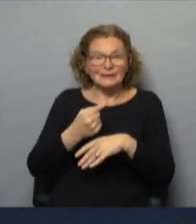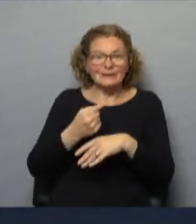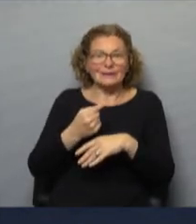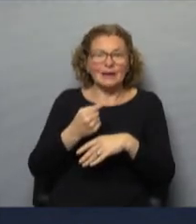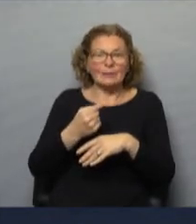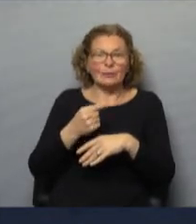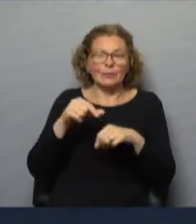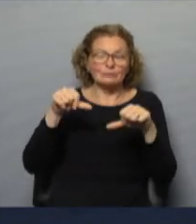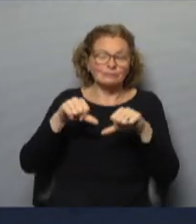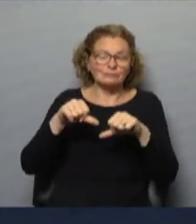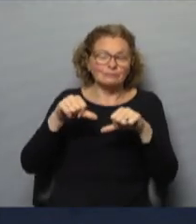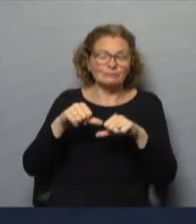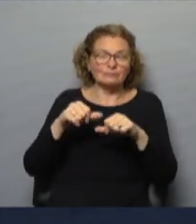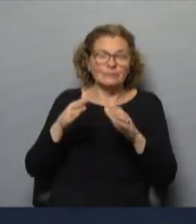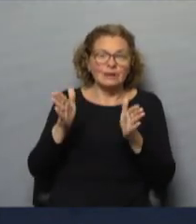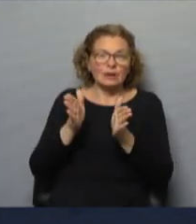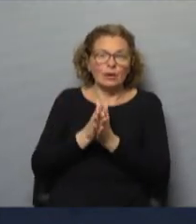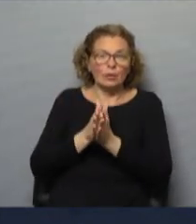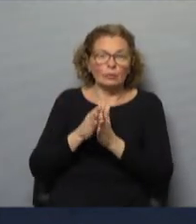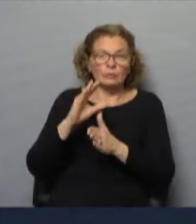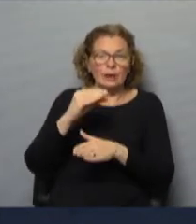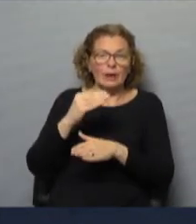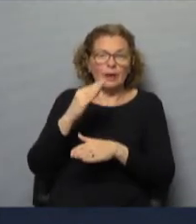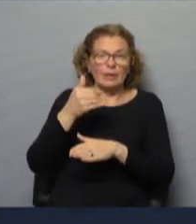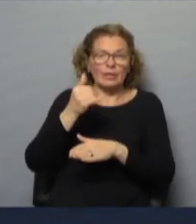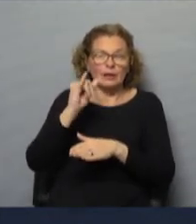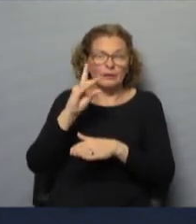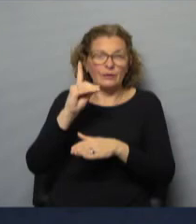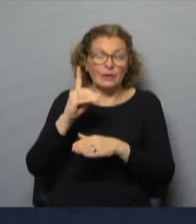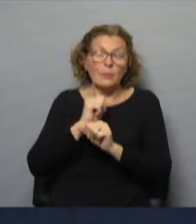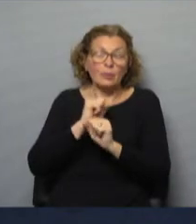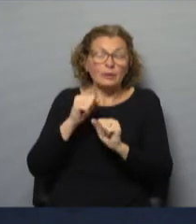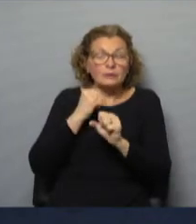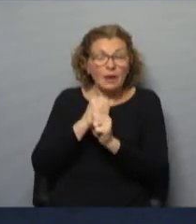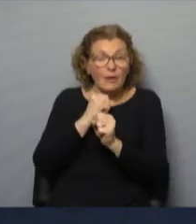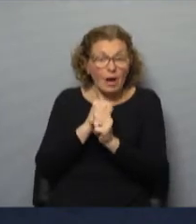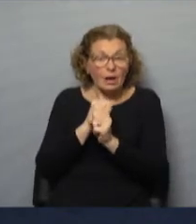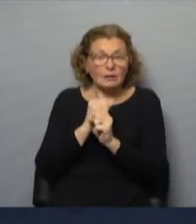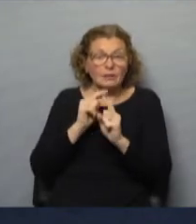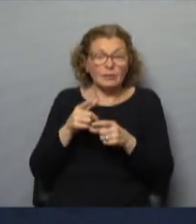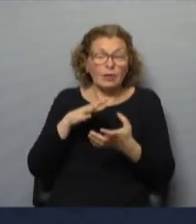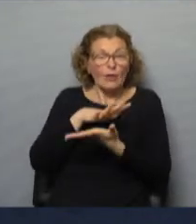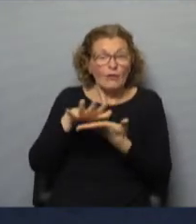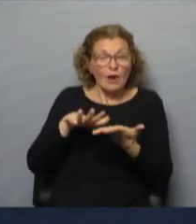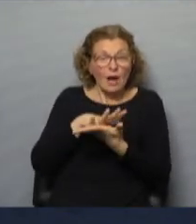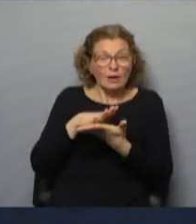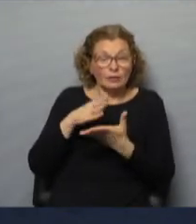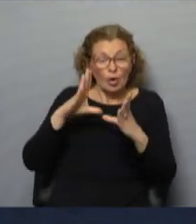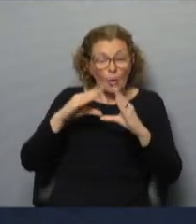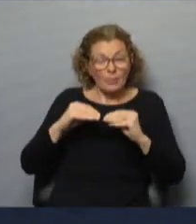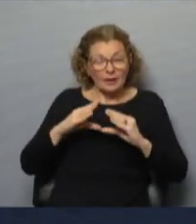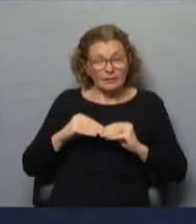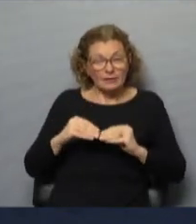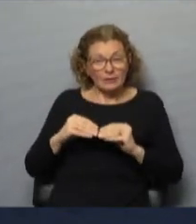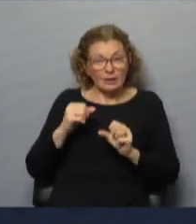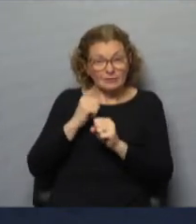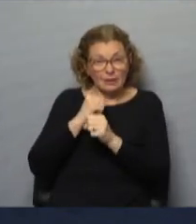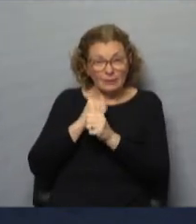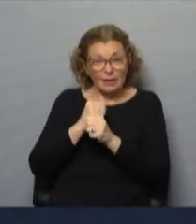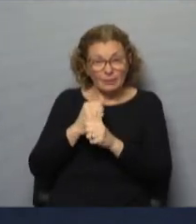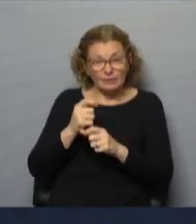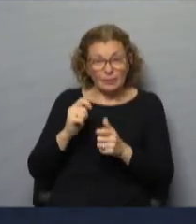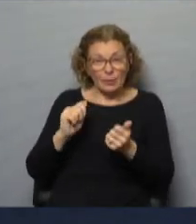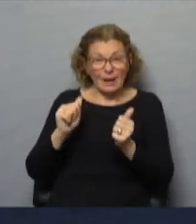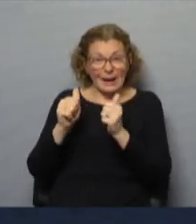negativa que tuvimos en la Junta en el tema del BID poder trabajar con los barrios que tienen cooperativas de vivienda para hacer un